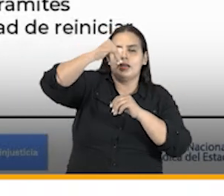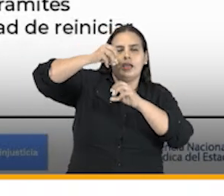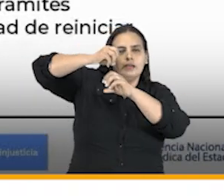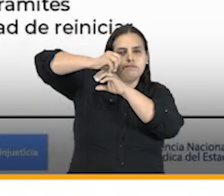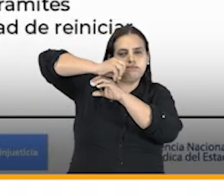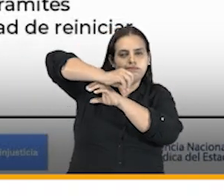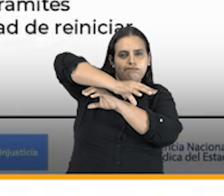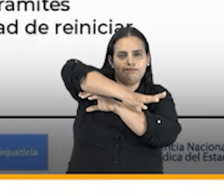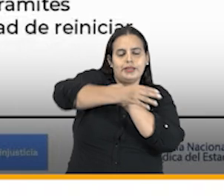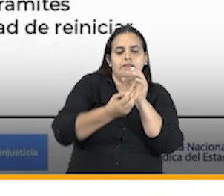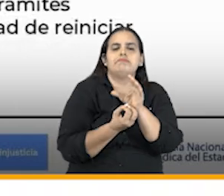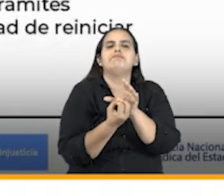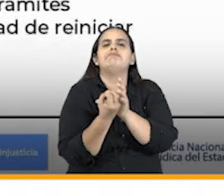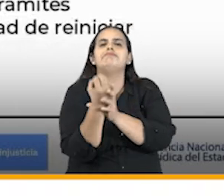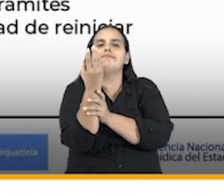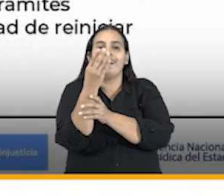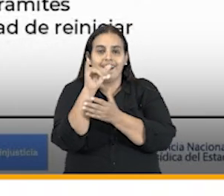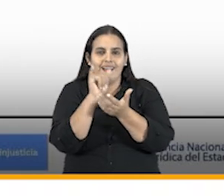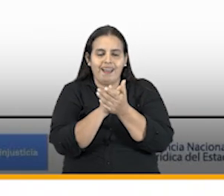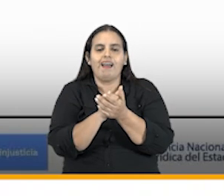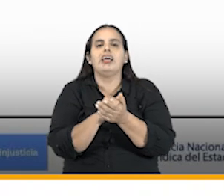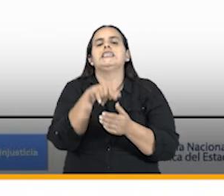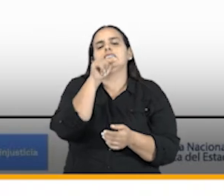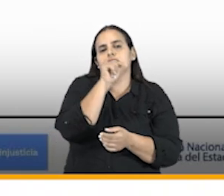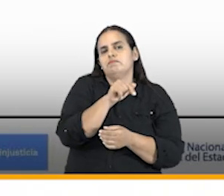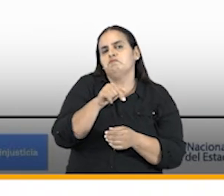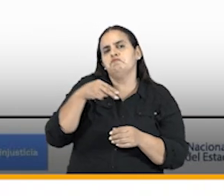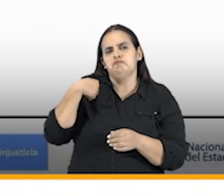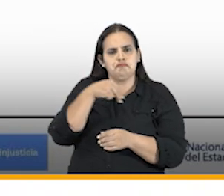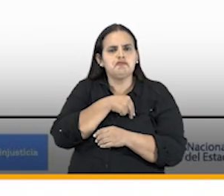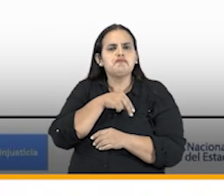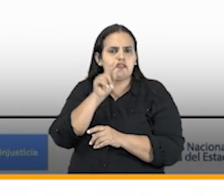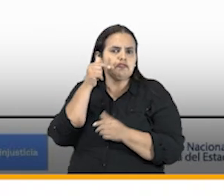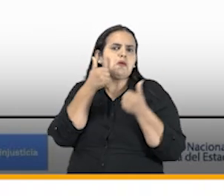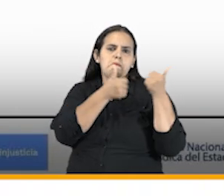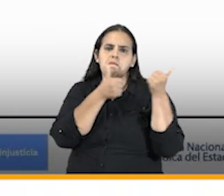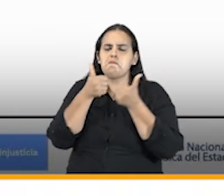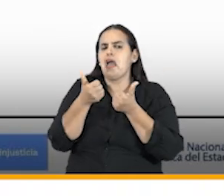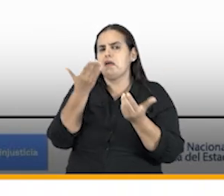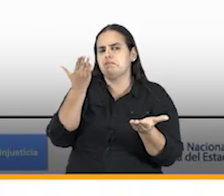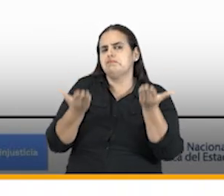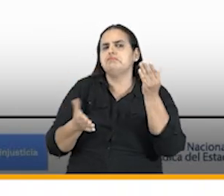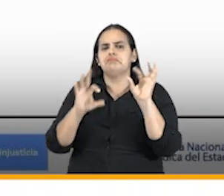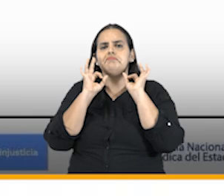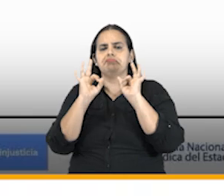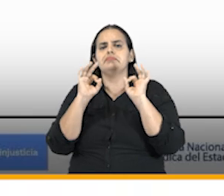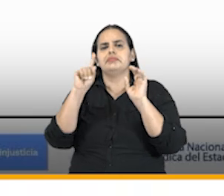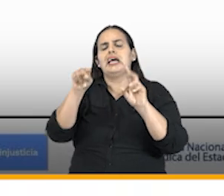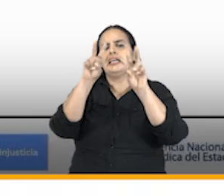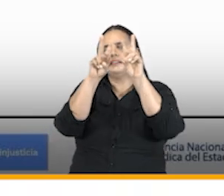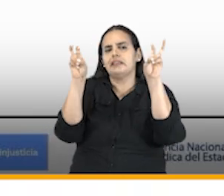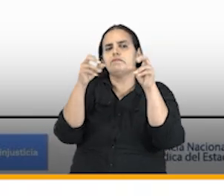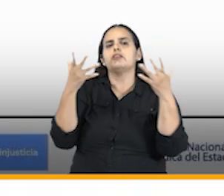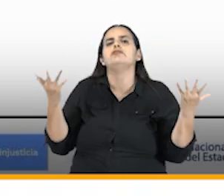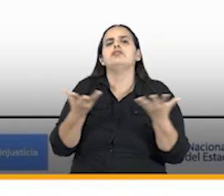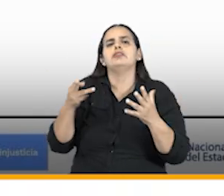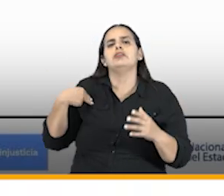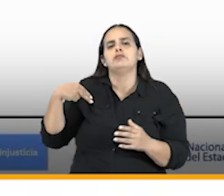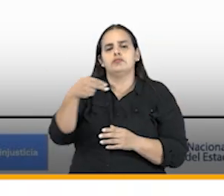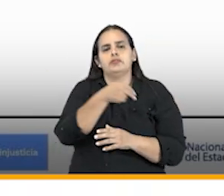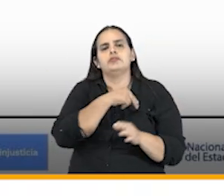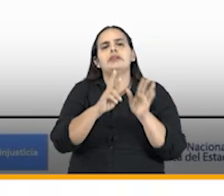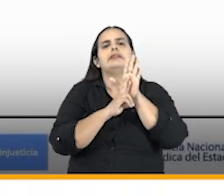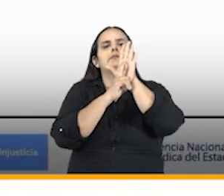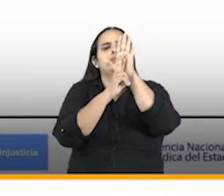en términos generales y en un balance numérico bastante bien en ese tema en donde estamos de hecho